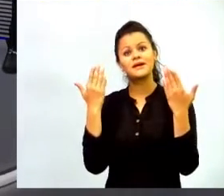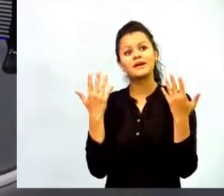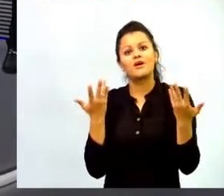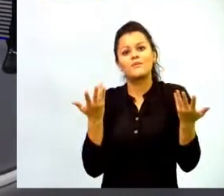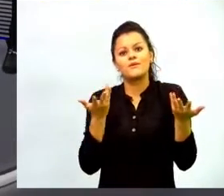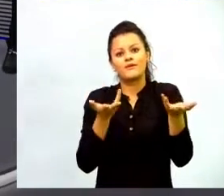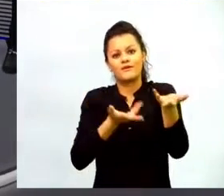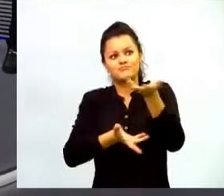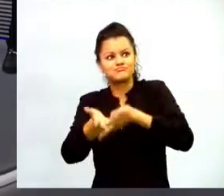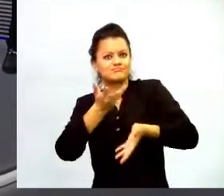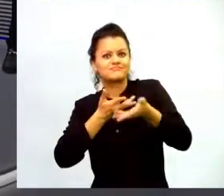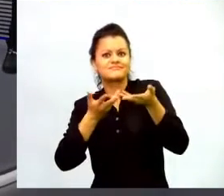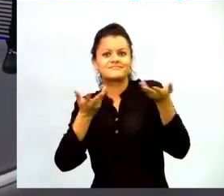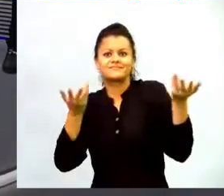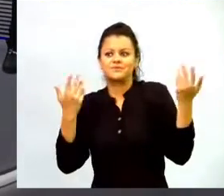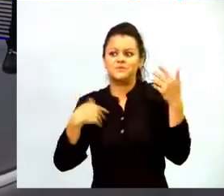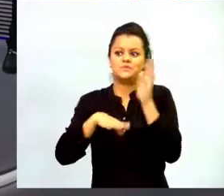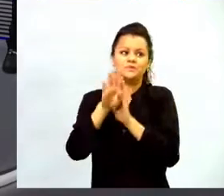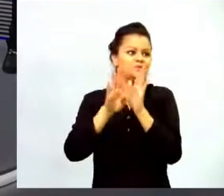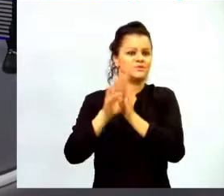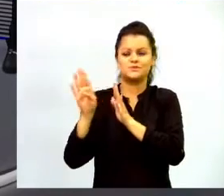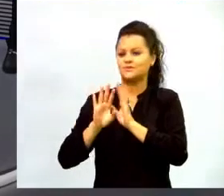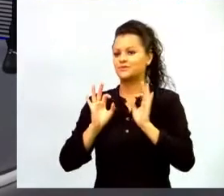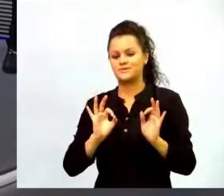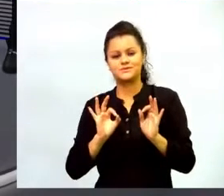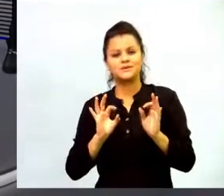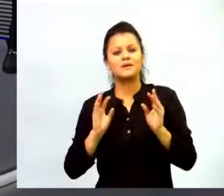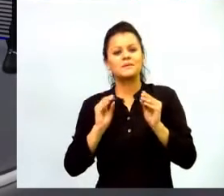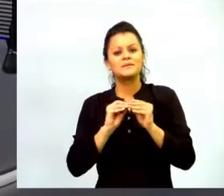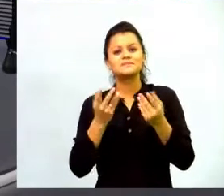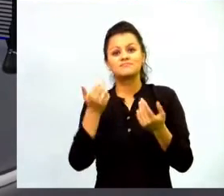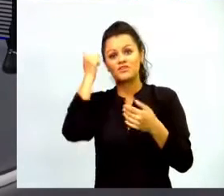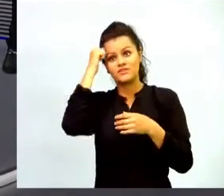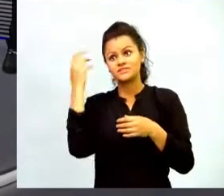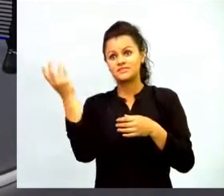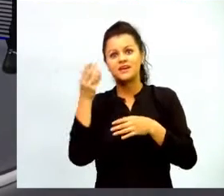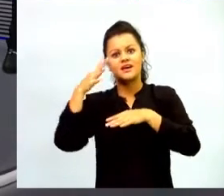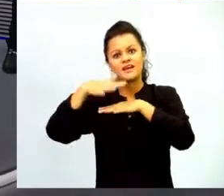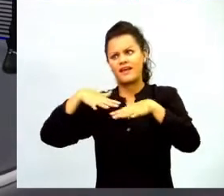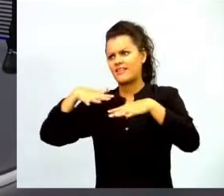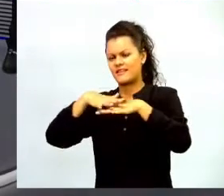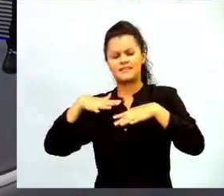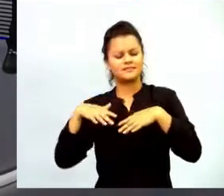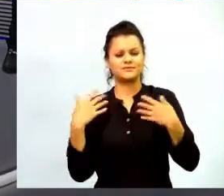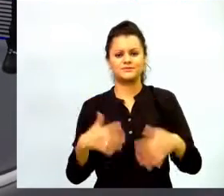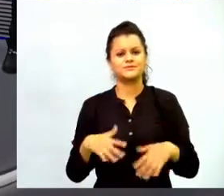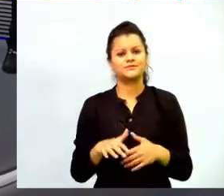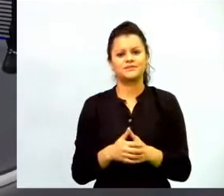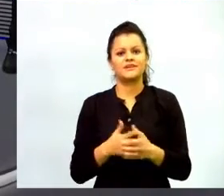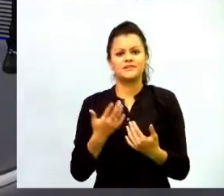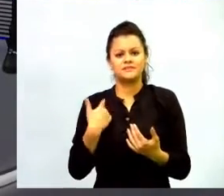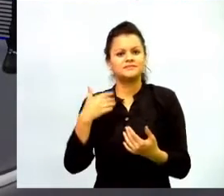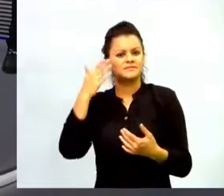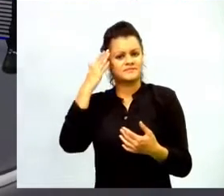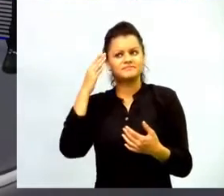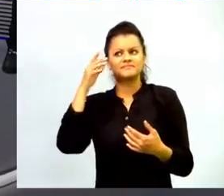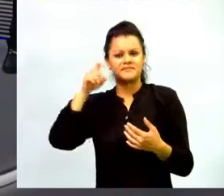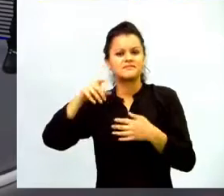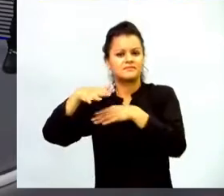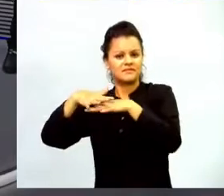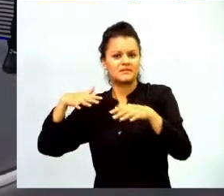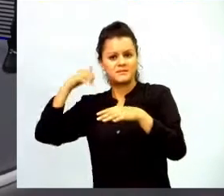todos los grandes éxitos y redes redes de profesores no nos cansamos de decir que deben hacer redes de profesores redes